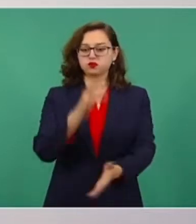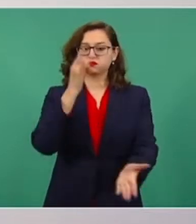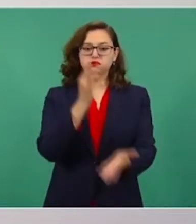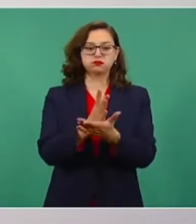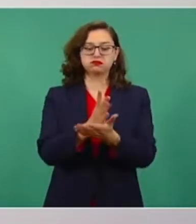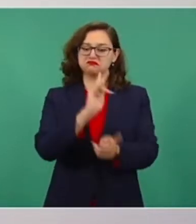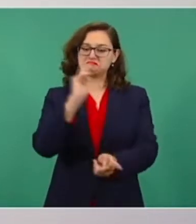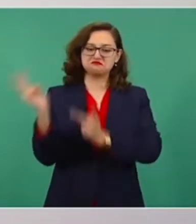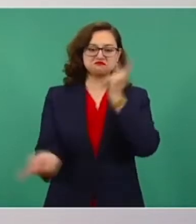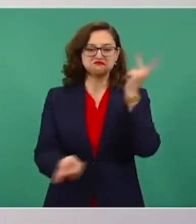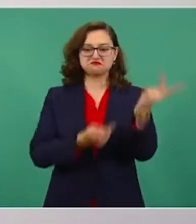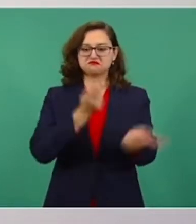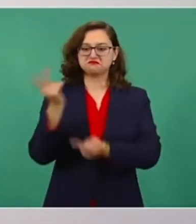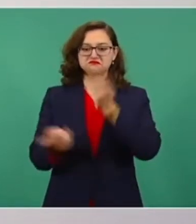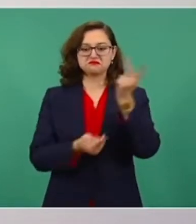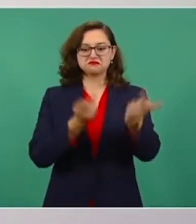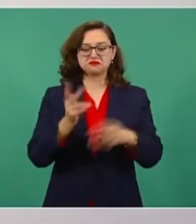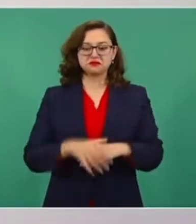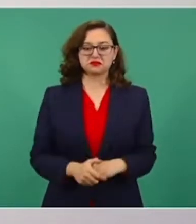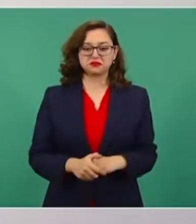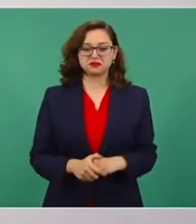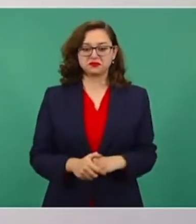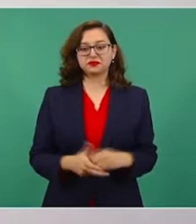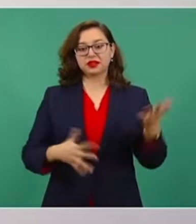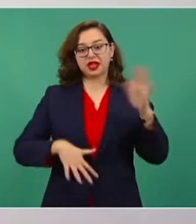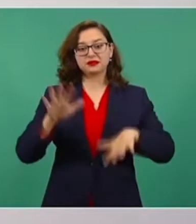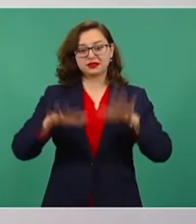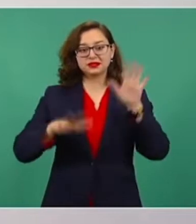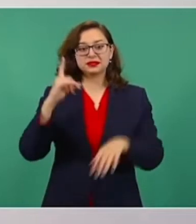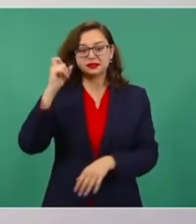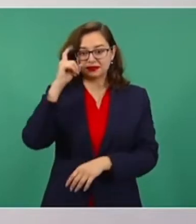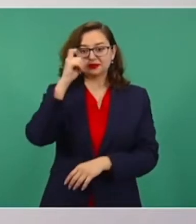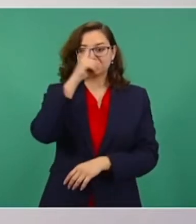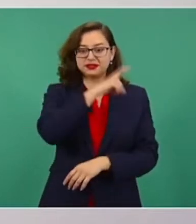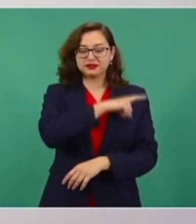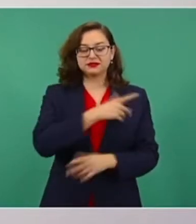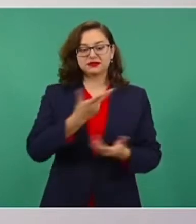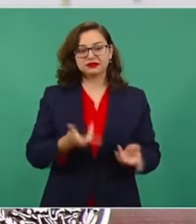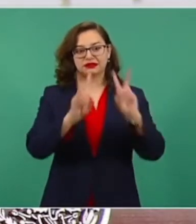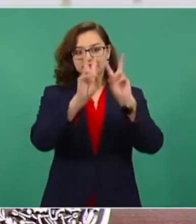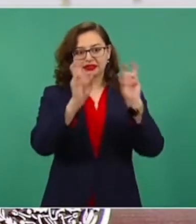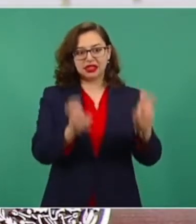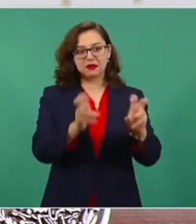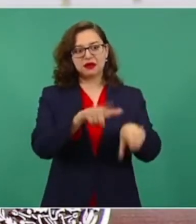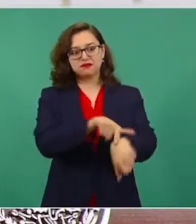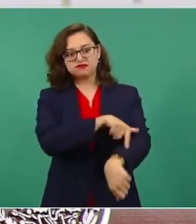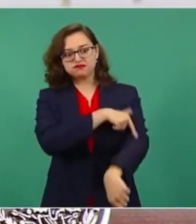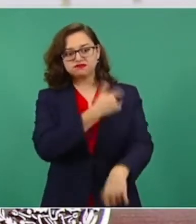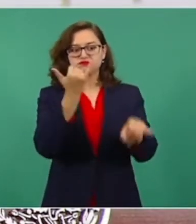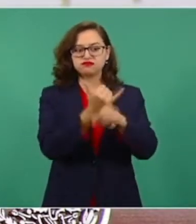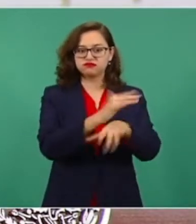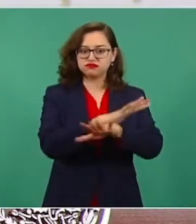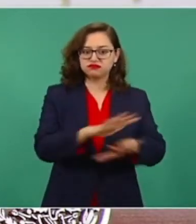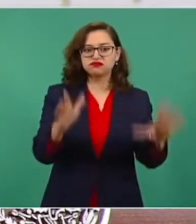porque hay veces que no podemos hacerlo, porque se tiene que informar